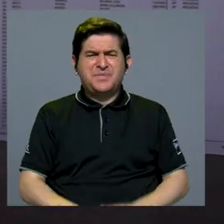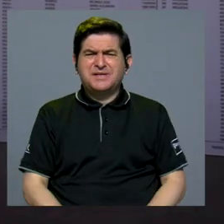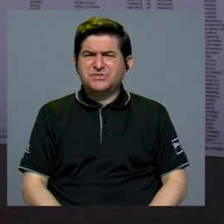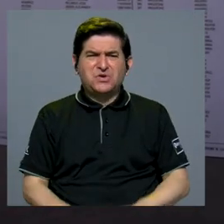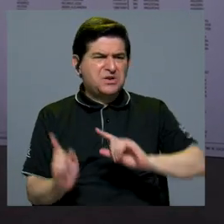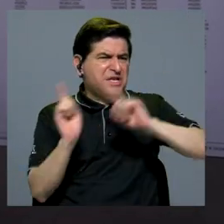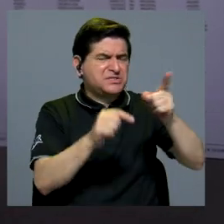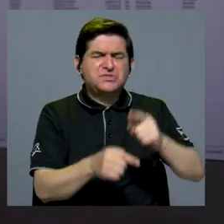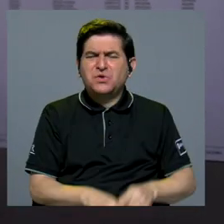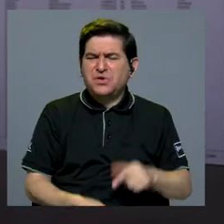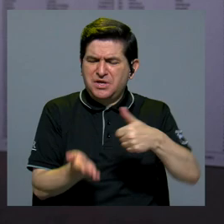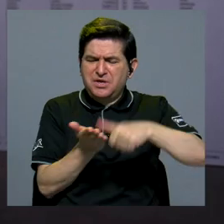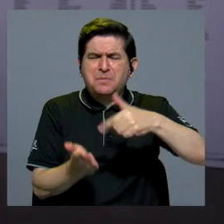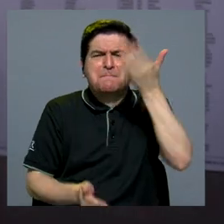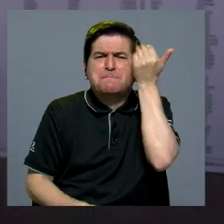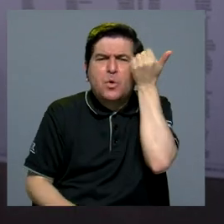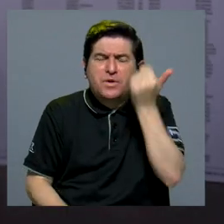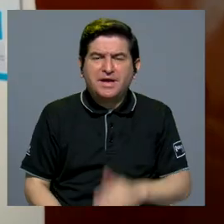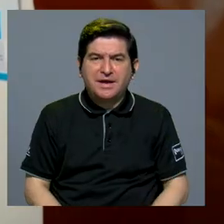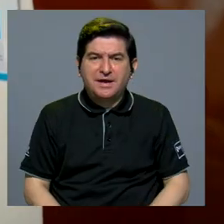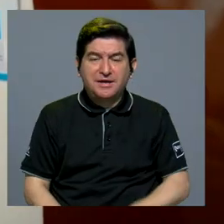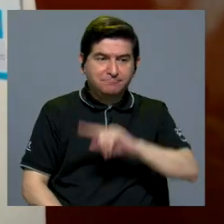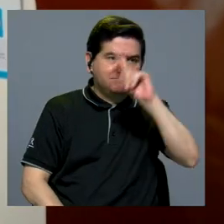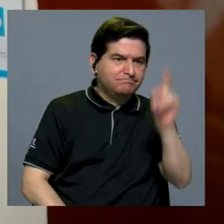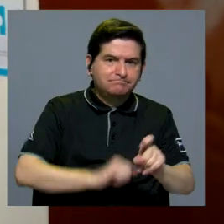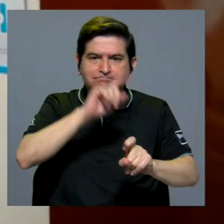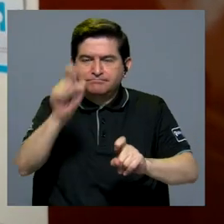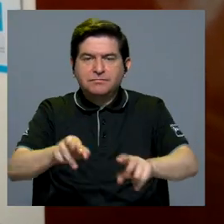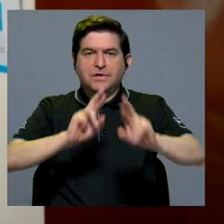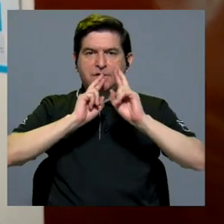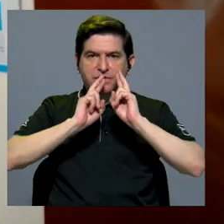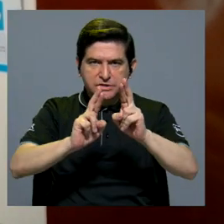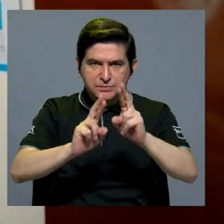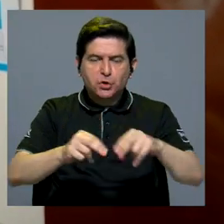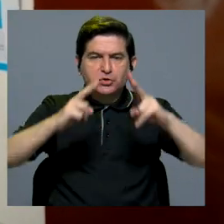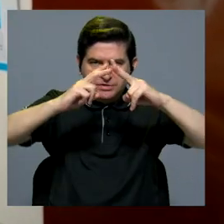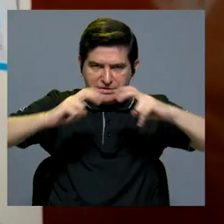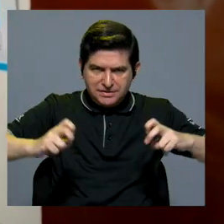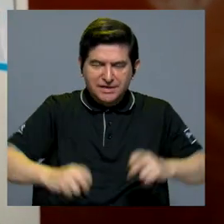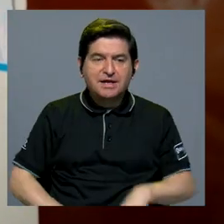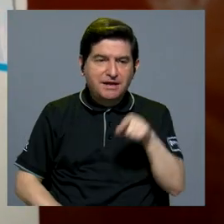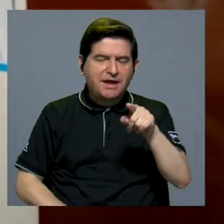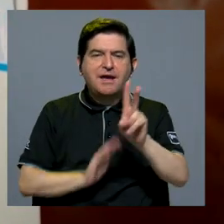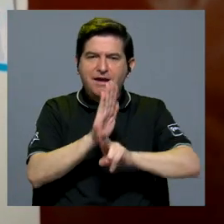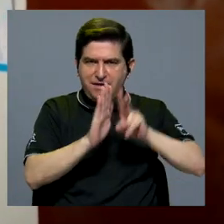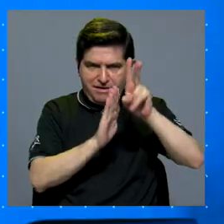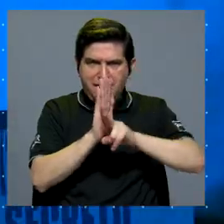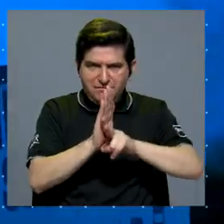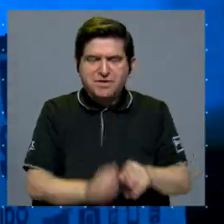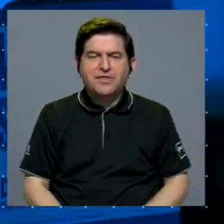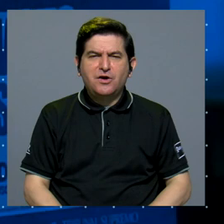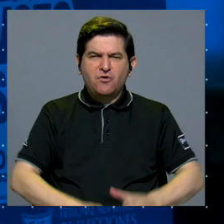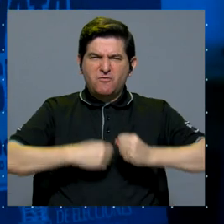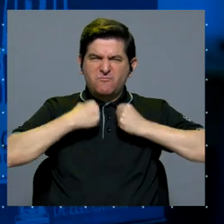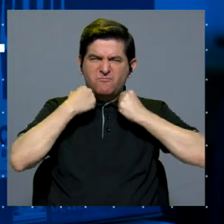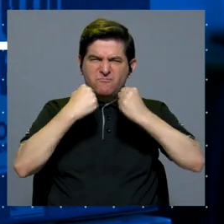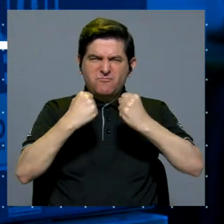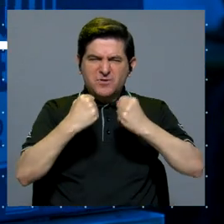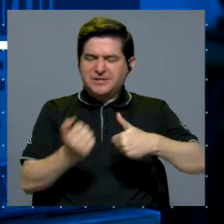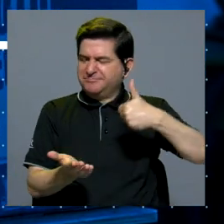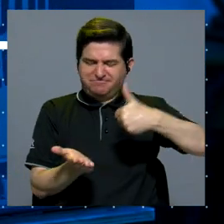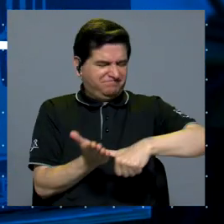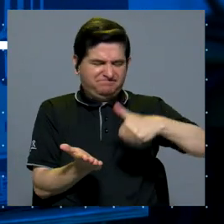¿Qué hizo que las personas no salieran a votar? Estas interrogantes se contestan y analizan en el